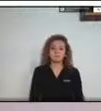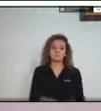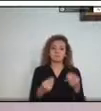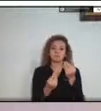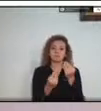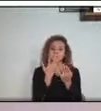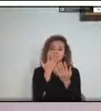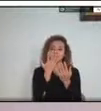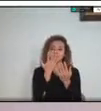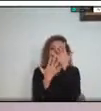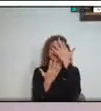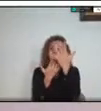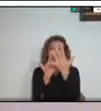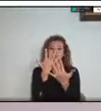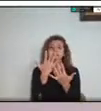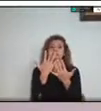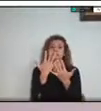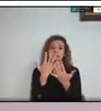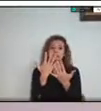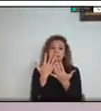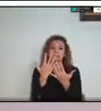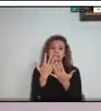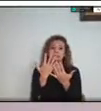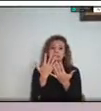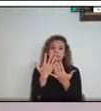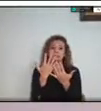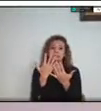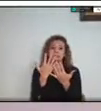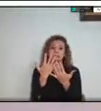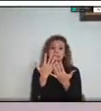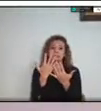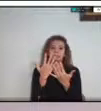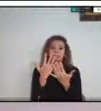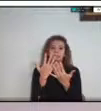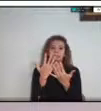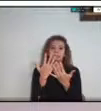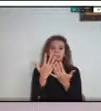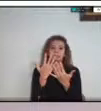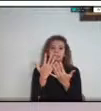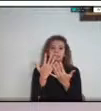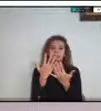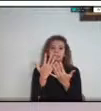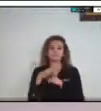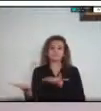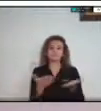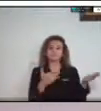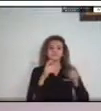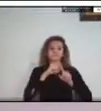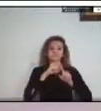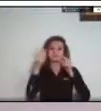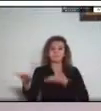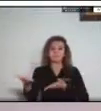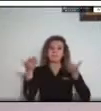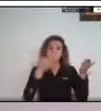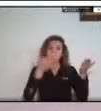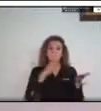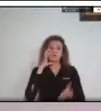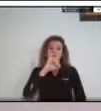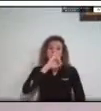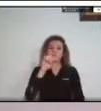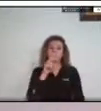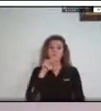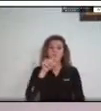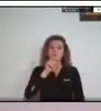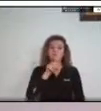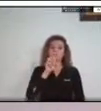Llanero. Entonces le damos la palabra y la bienvenida a Juan Sebastián Borges, al médico Borges,